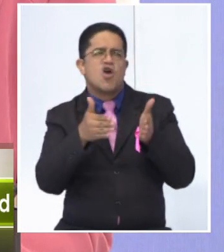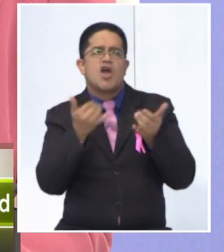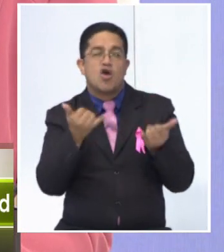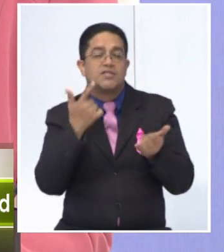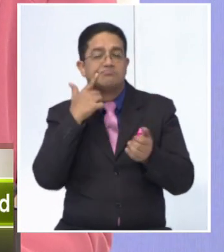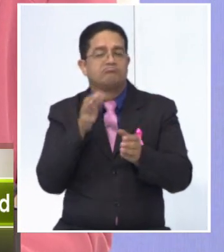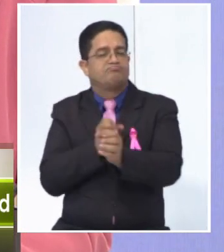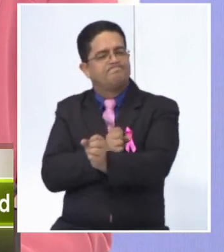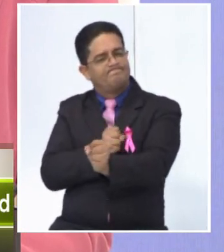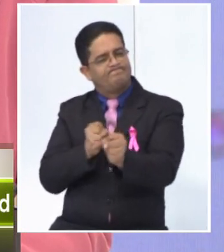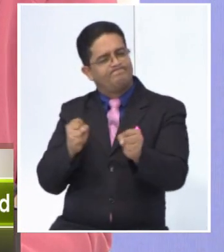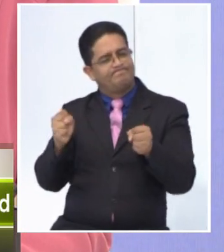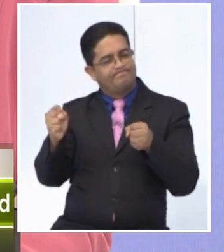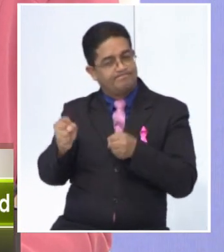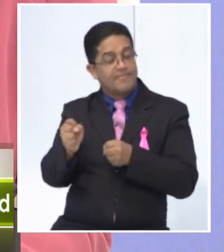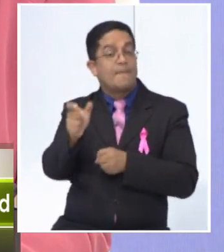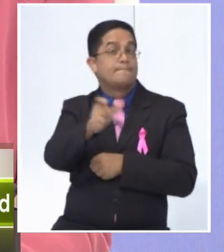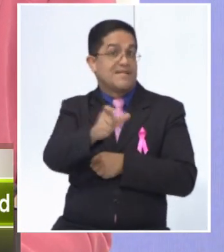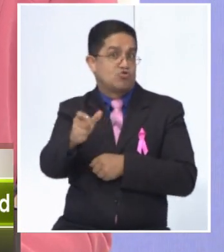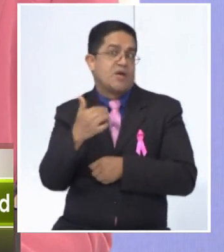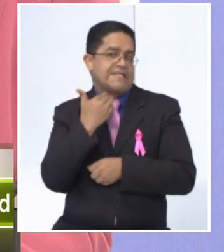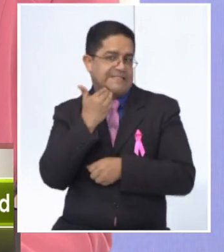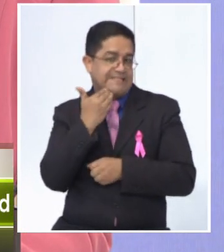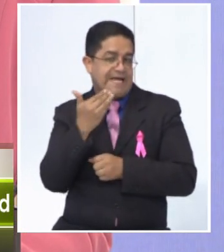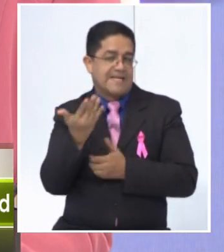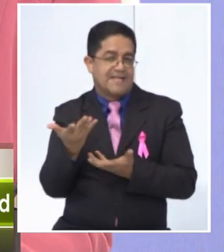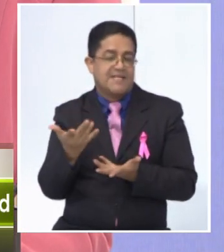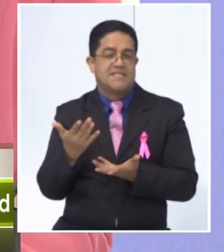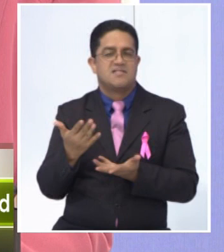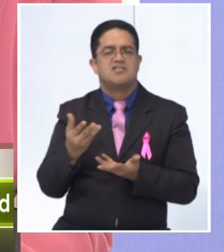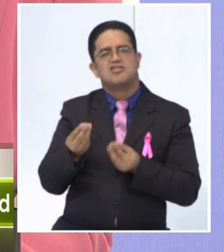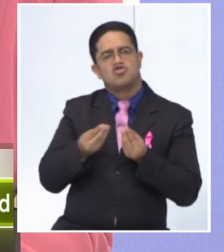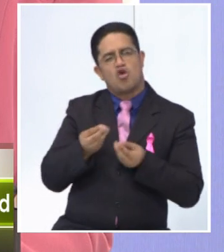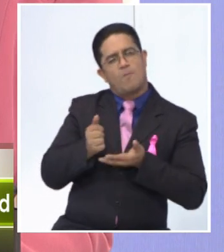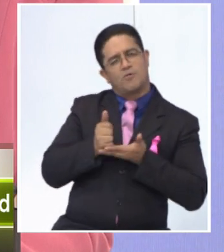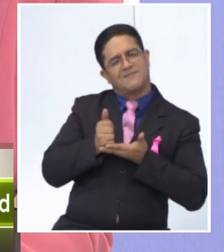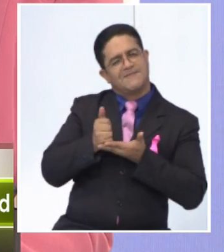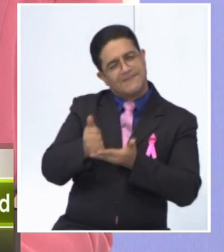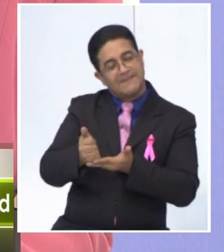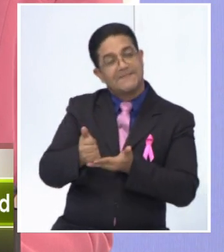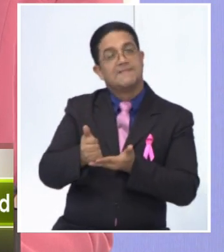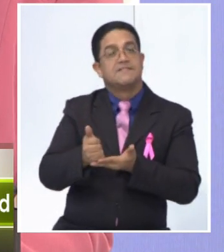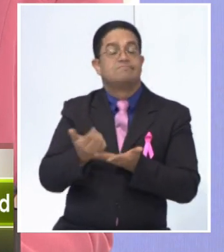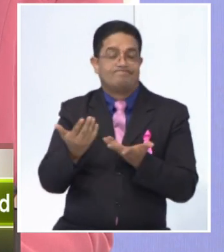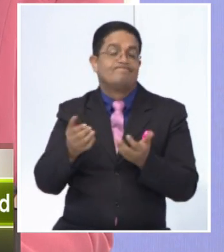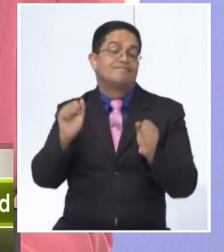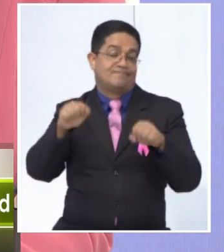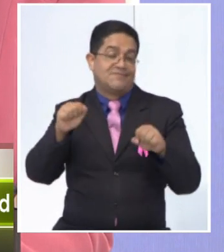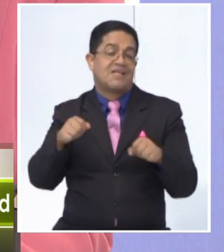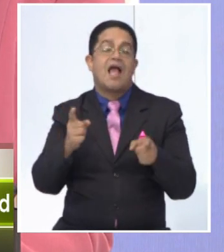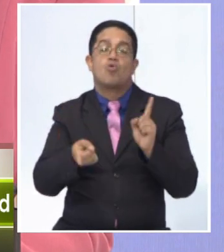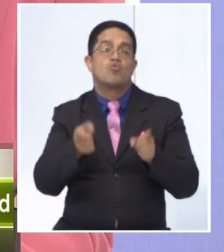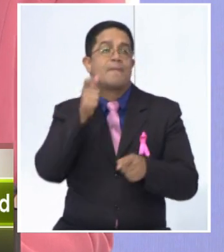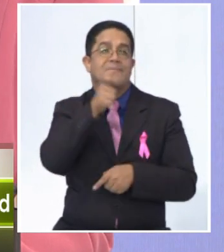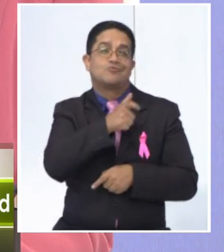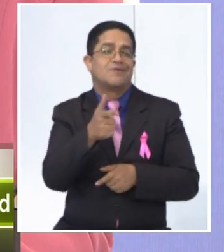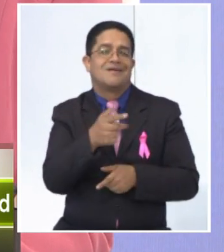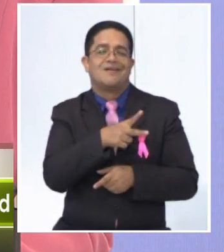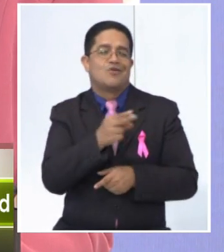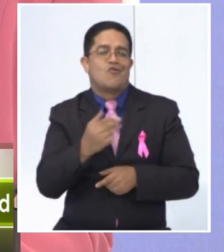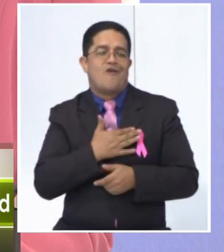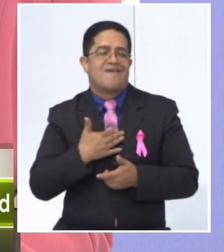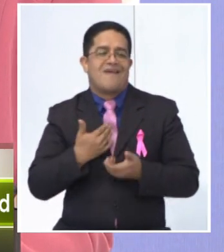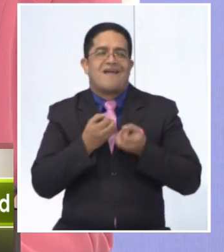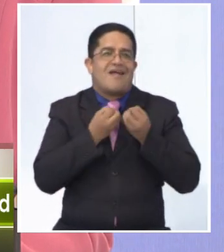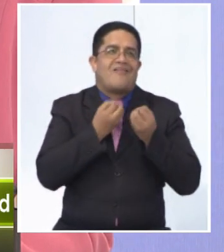empáticos con esas personas que están cercanos a nosotros y que lo puedan padecer. Y sí, resulta que muchas personas no quieren decirle a sus familiares